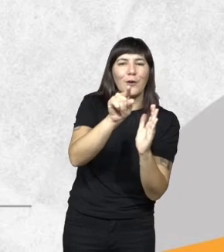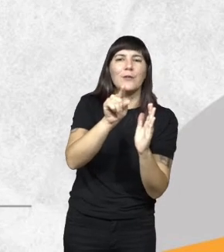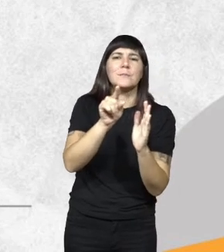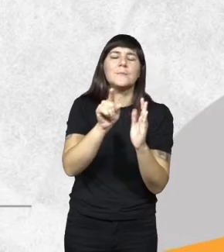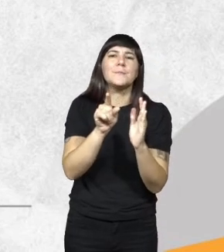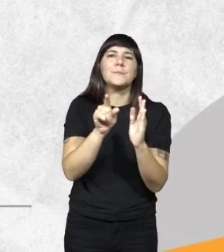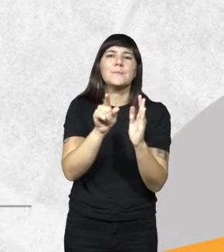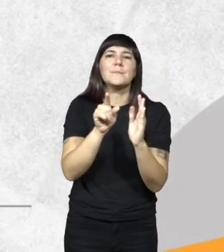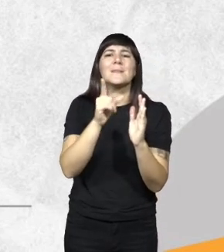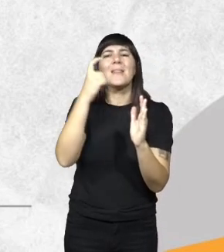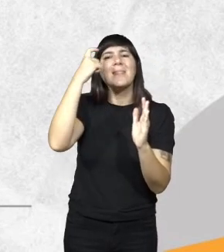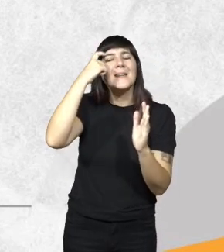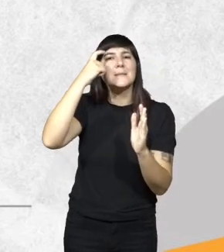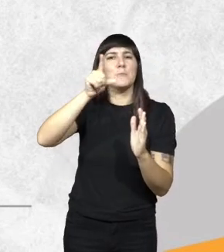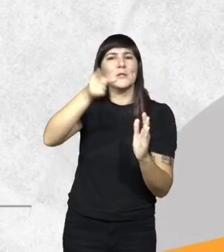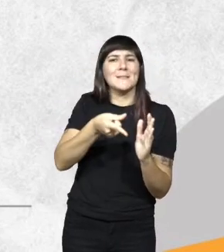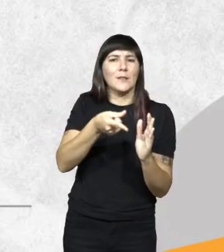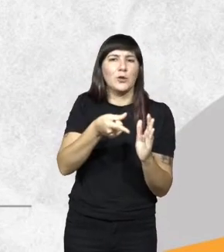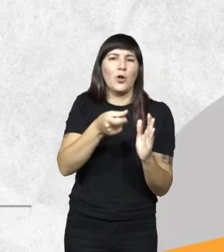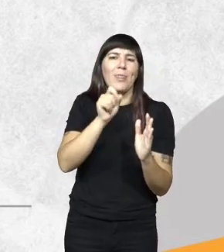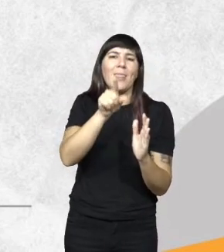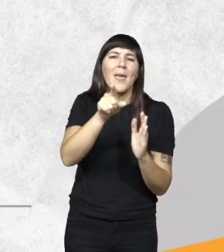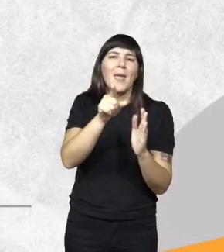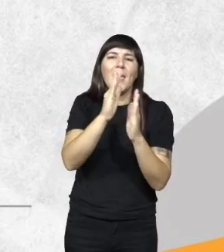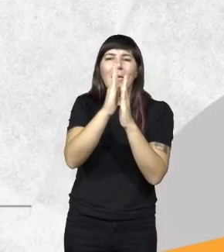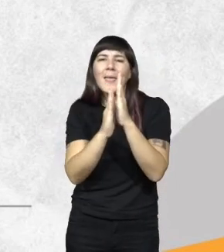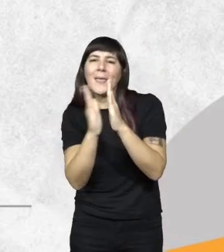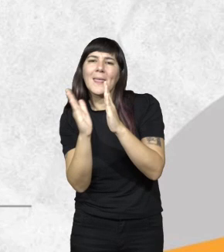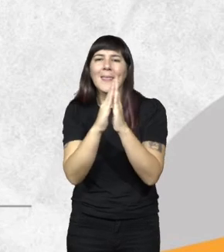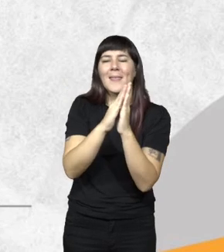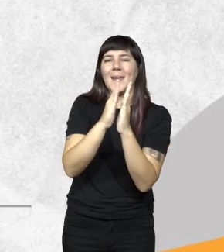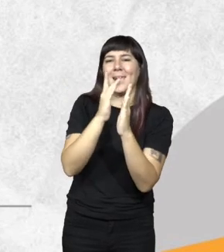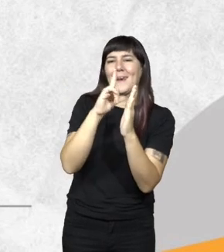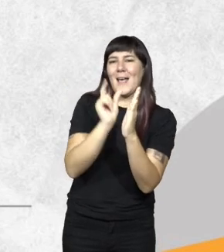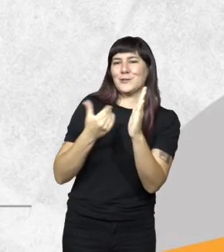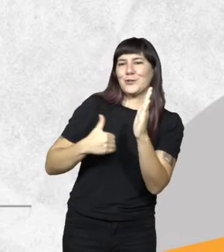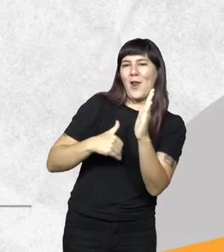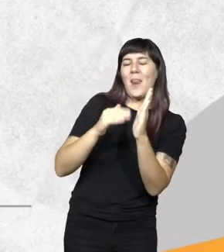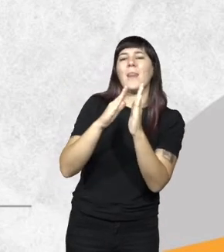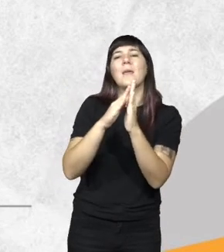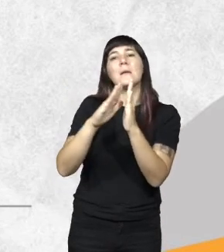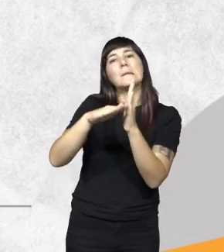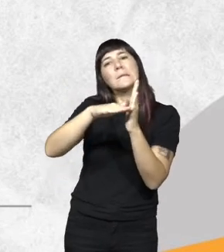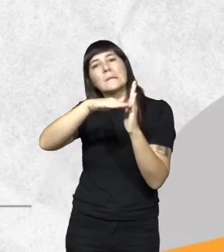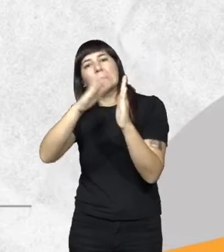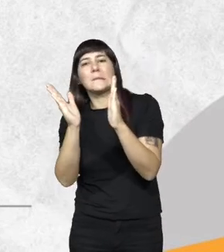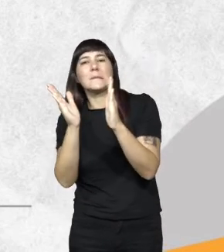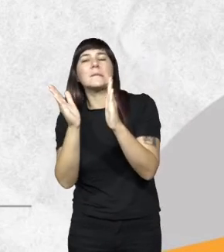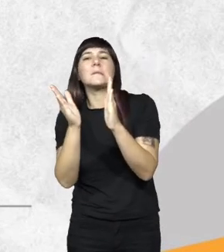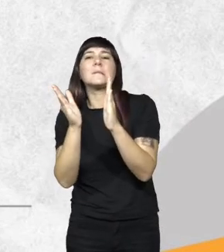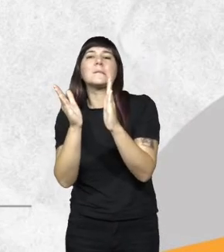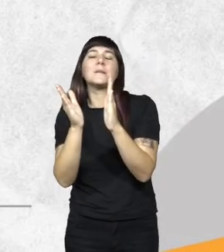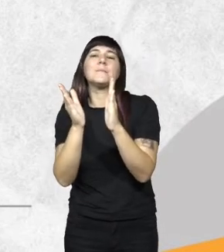solo el 10% de límite con el territorio nacional y el resto al